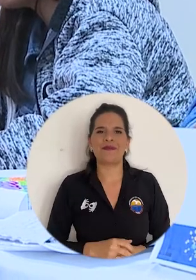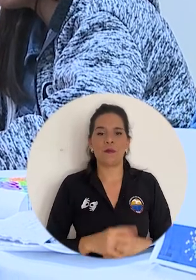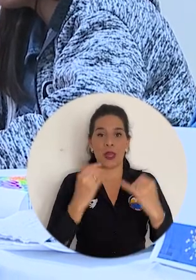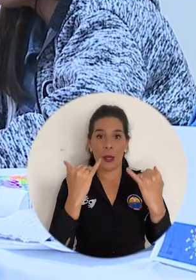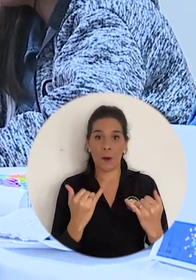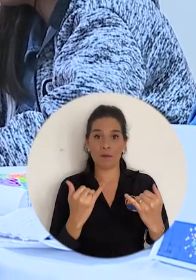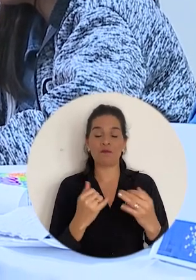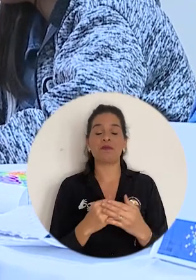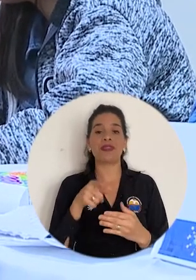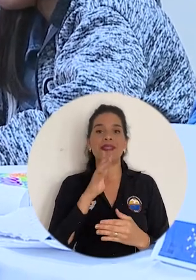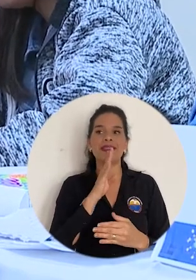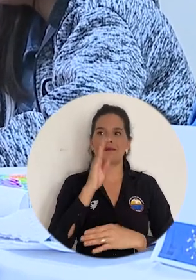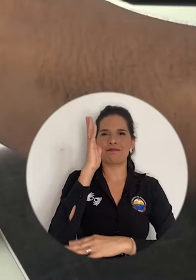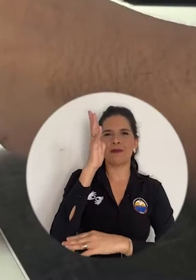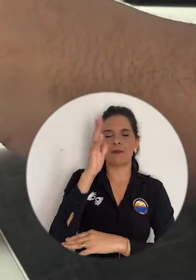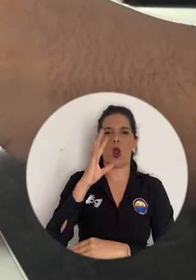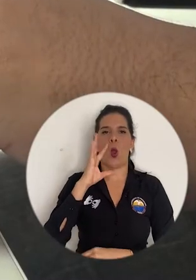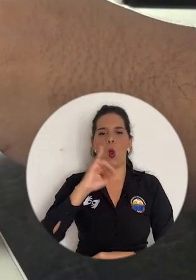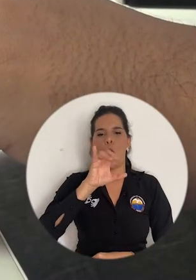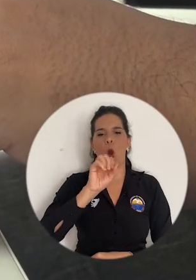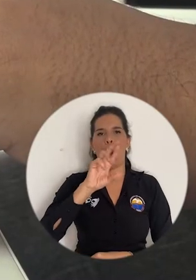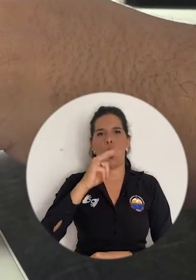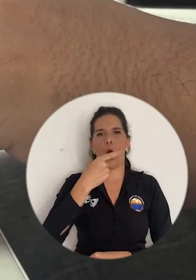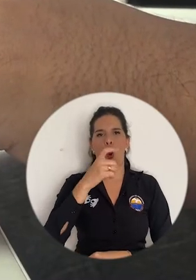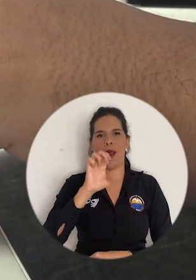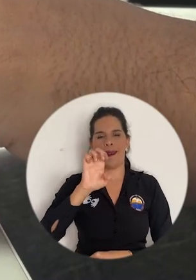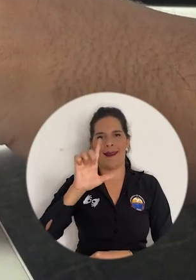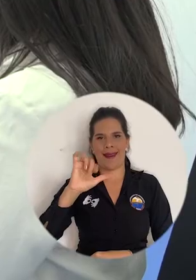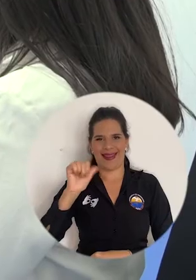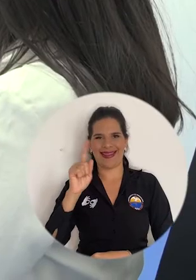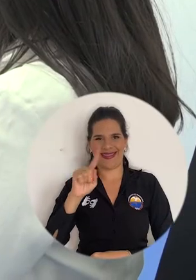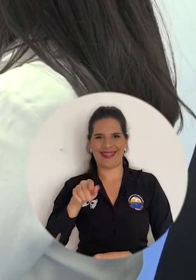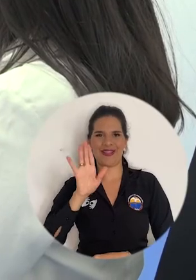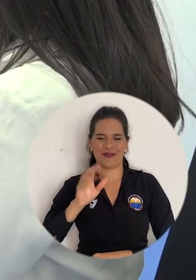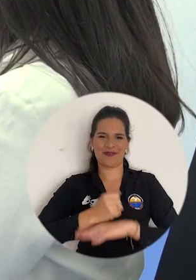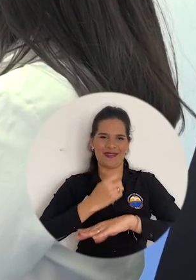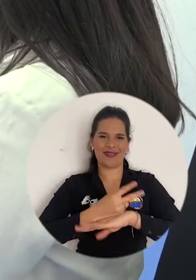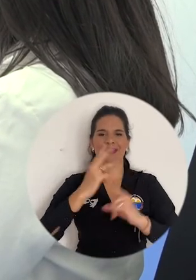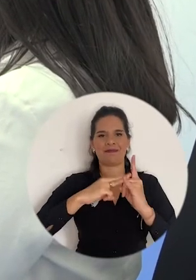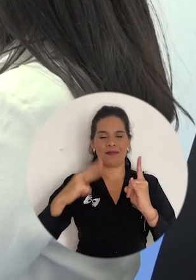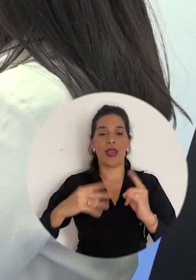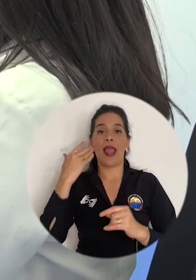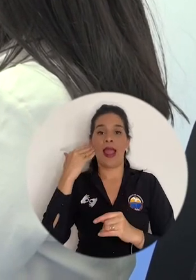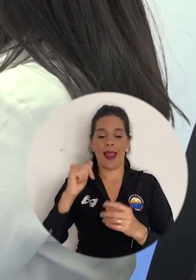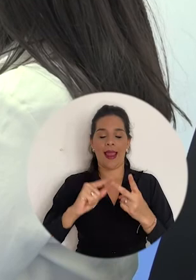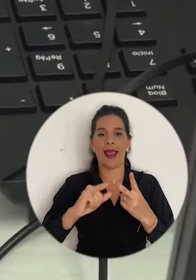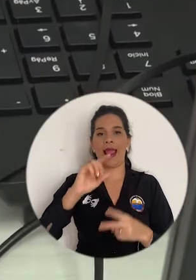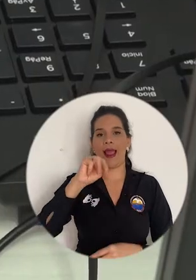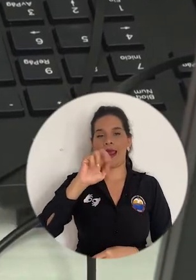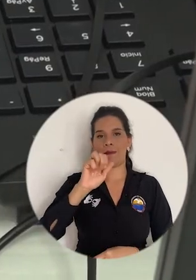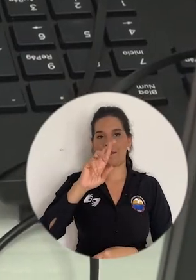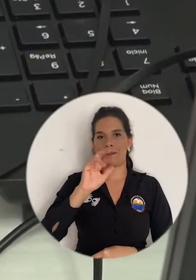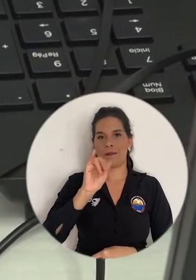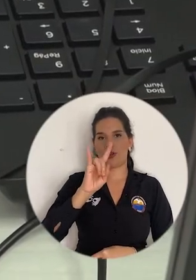segunda sesión del año de la cátedra estuvo presente el doctor Jorge Lías Caro, vicerector de investigación de la Universidad del Magdalena, la ingeniera magíster